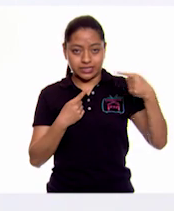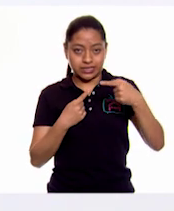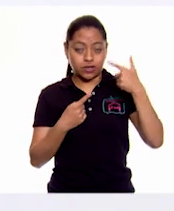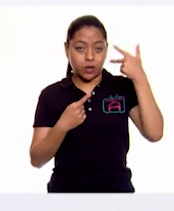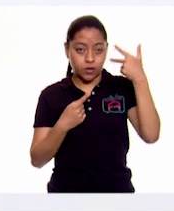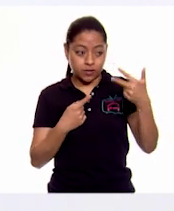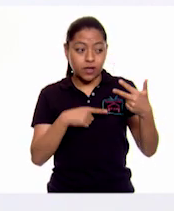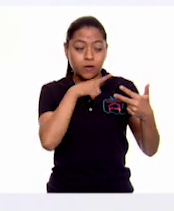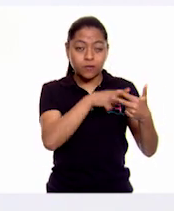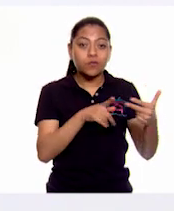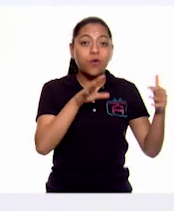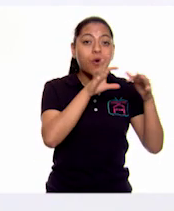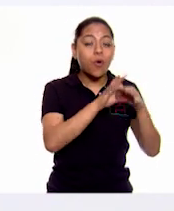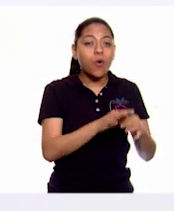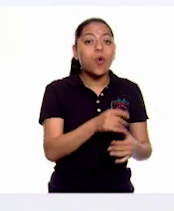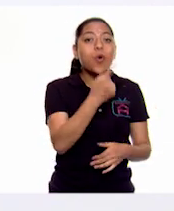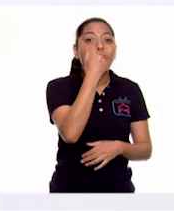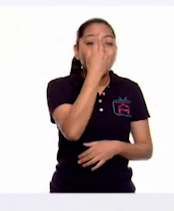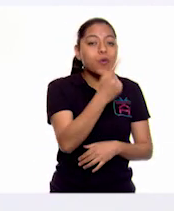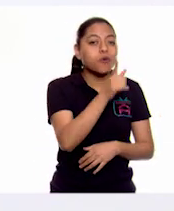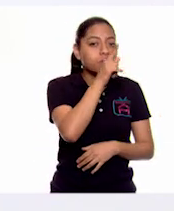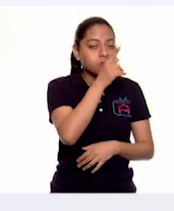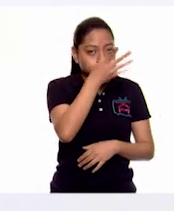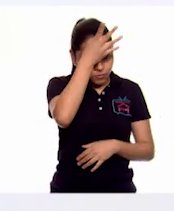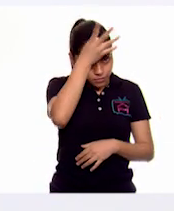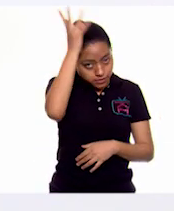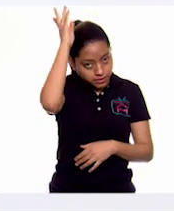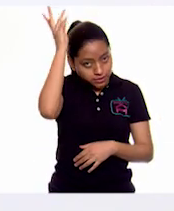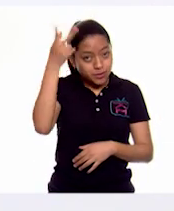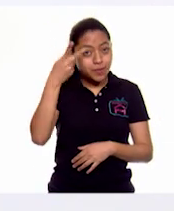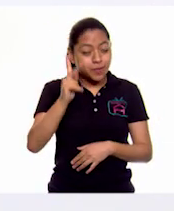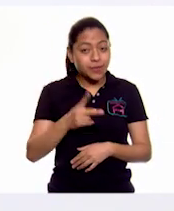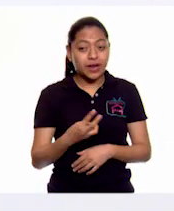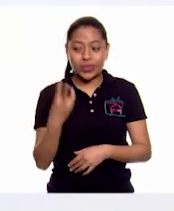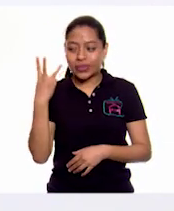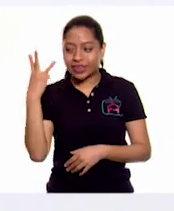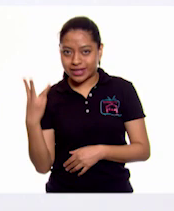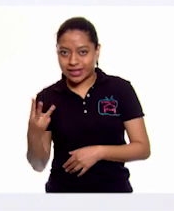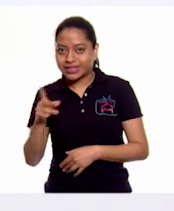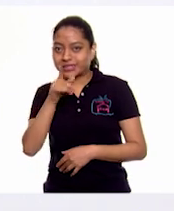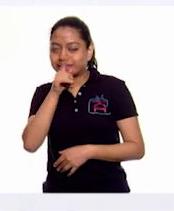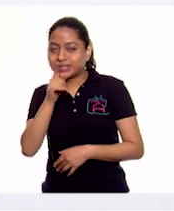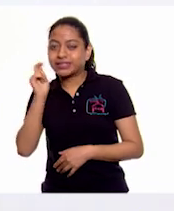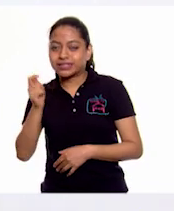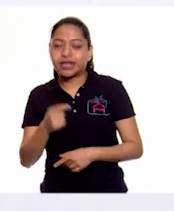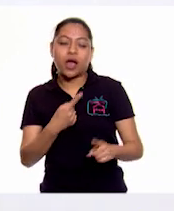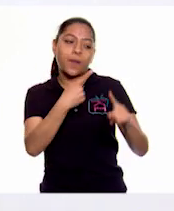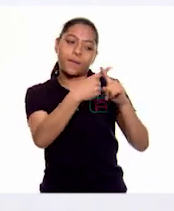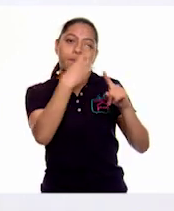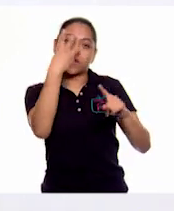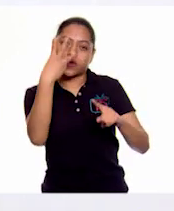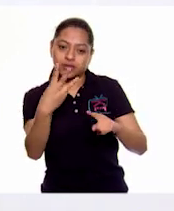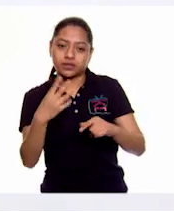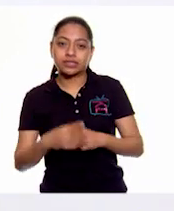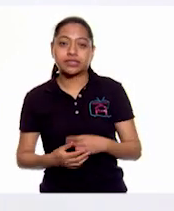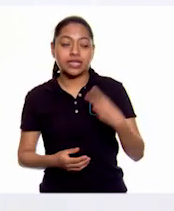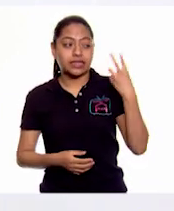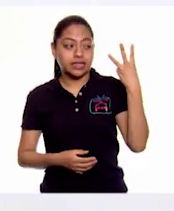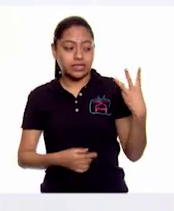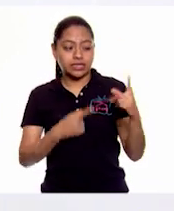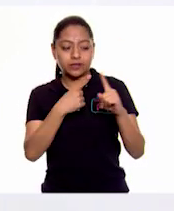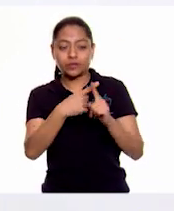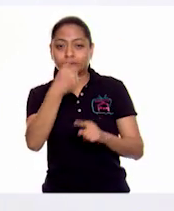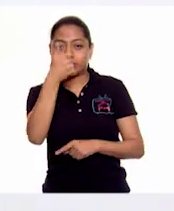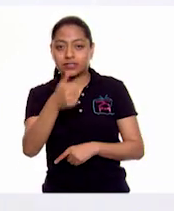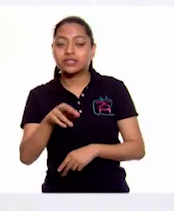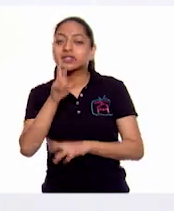un gallito. Así es. Pero como vamos a hacer tres gallitos, tres por seis es igual a